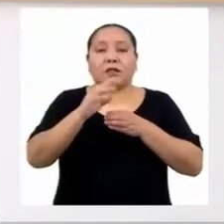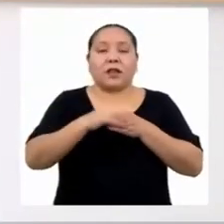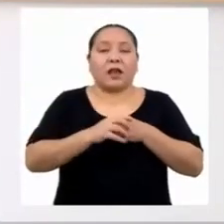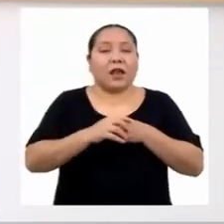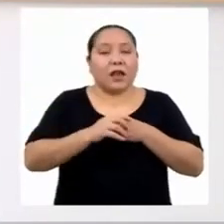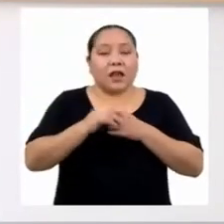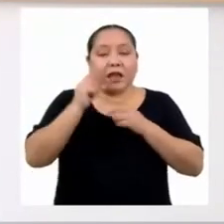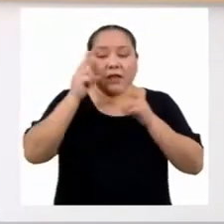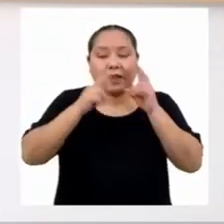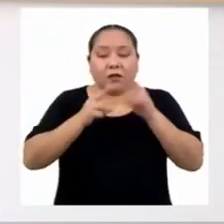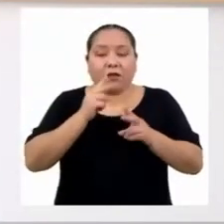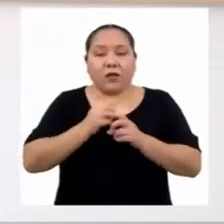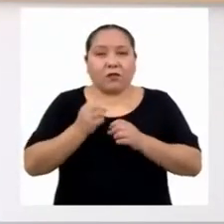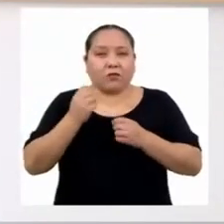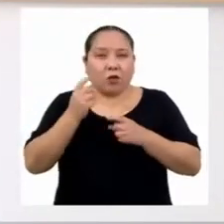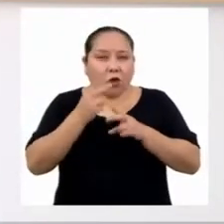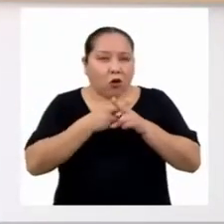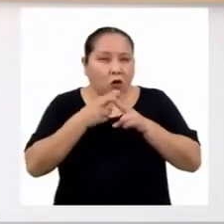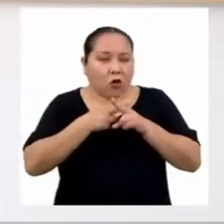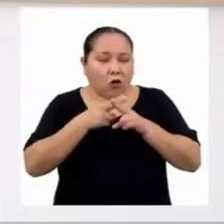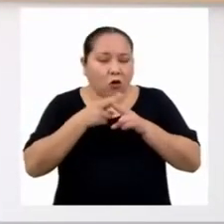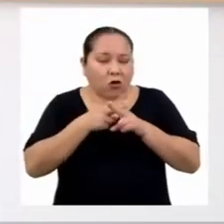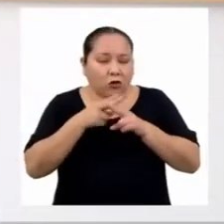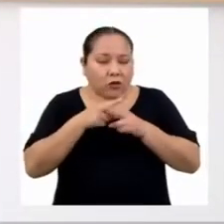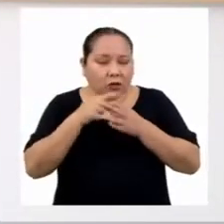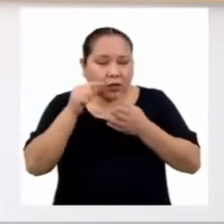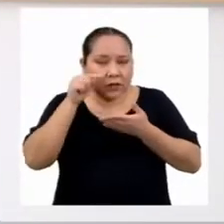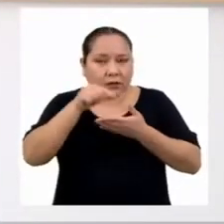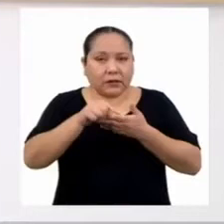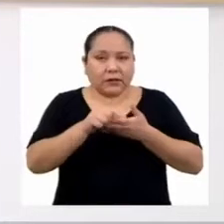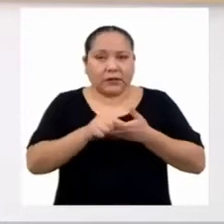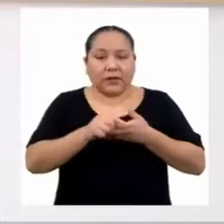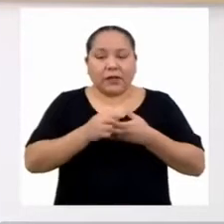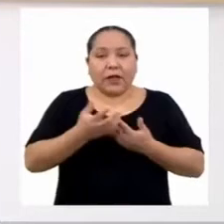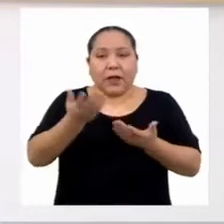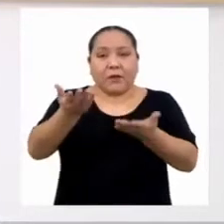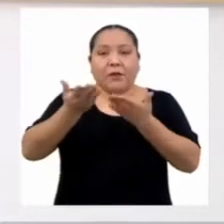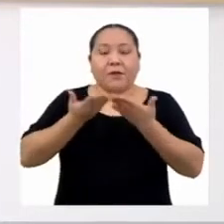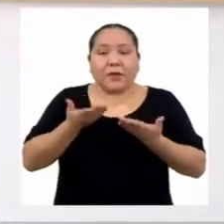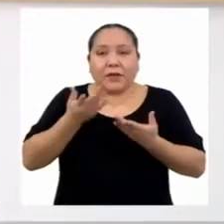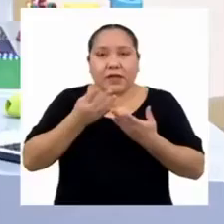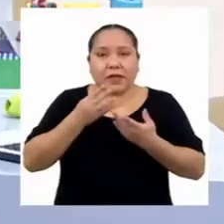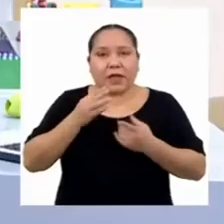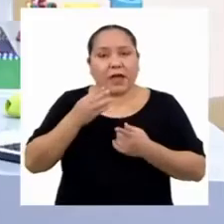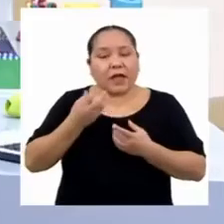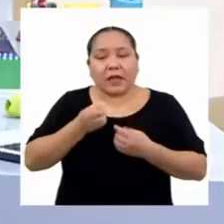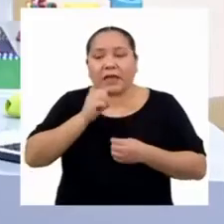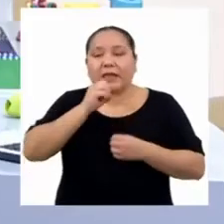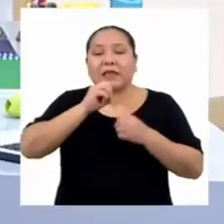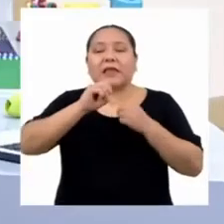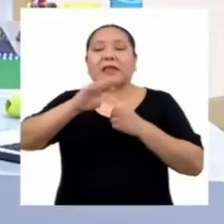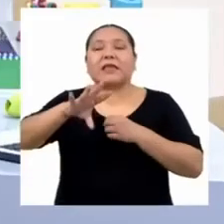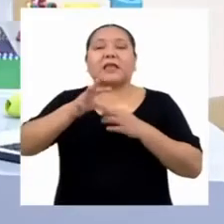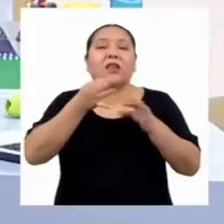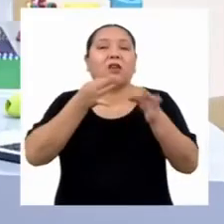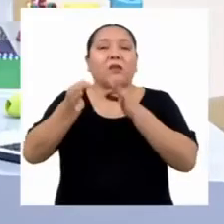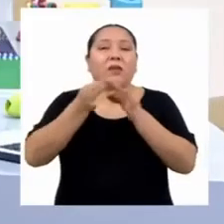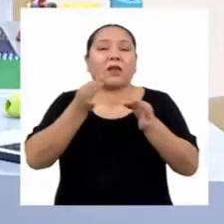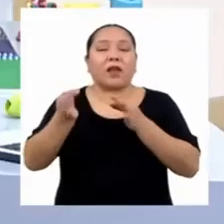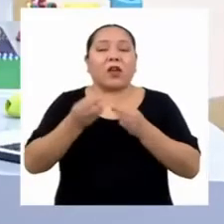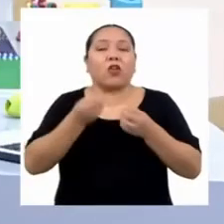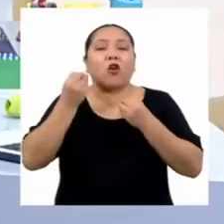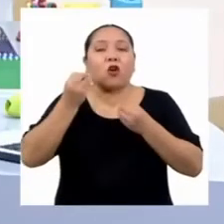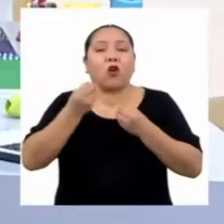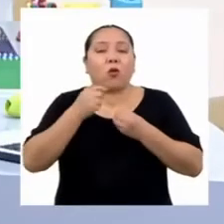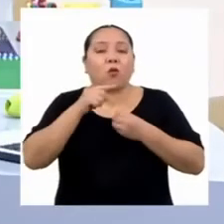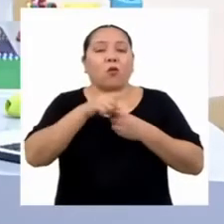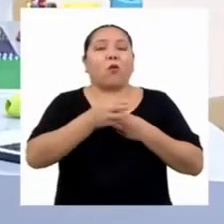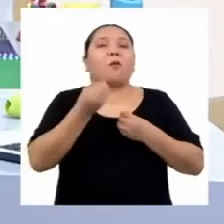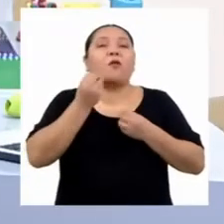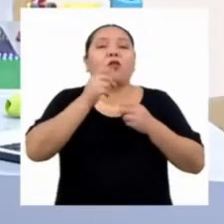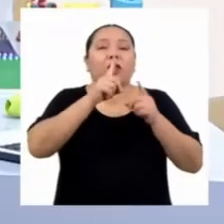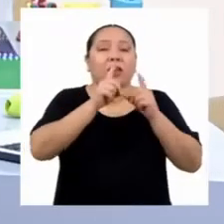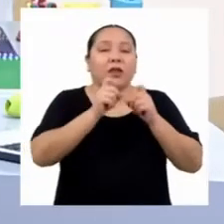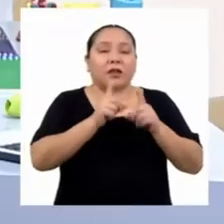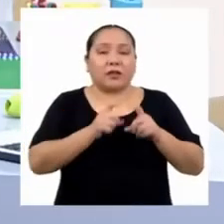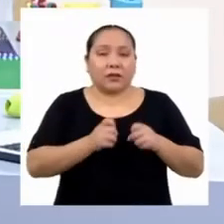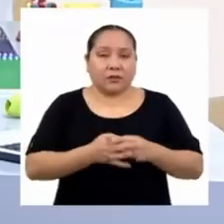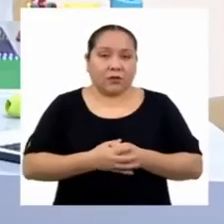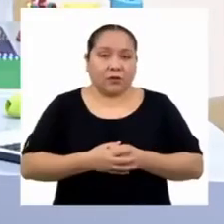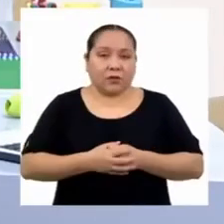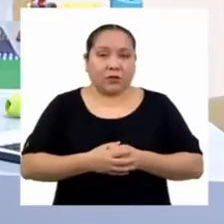pequeña introducción, dándola bienvenida e indicando el propósito de las preguntas. Esta introducción no debería ser tan larga tampoco.